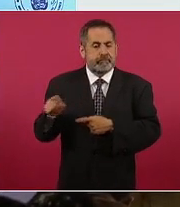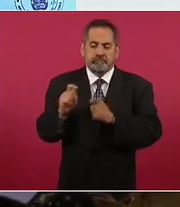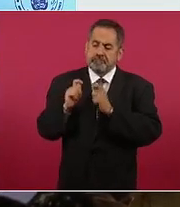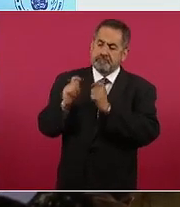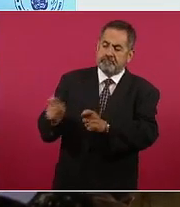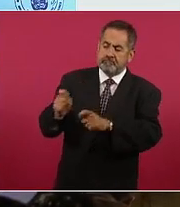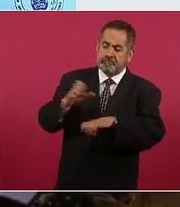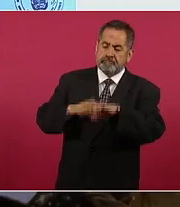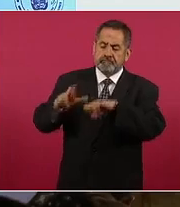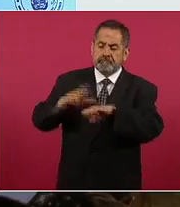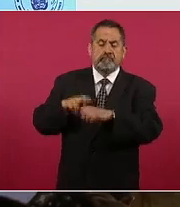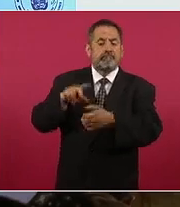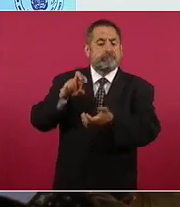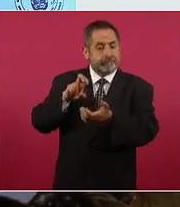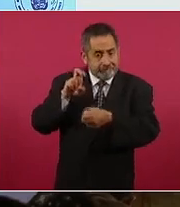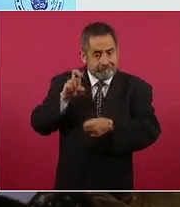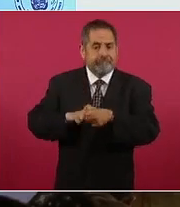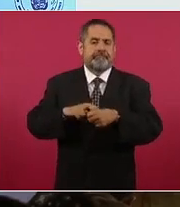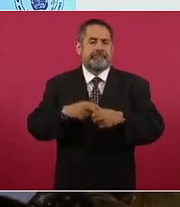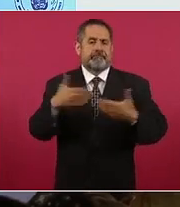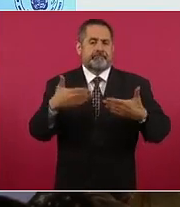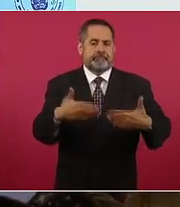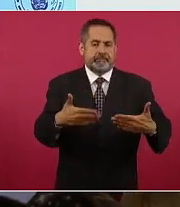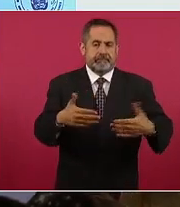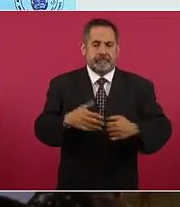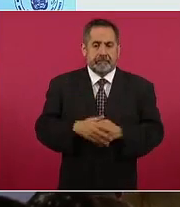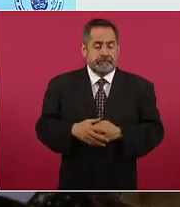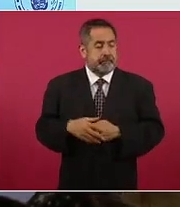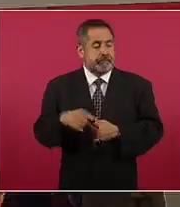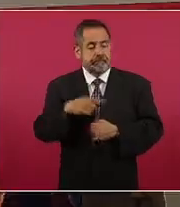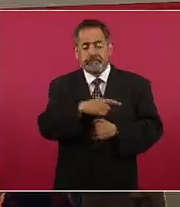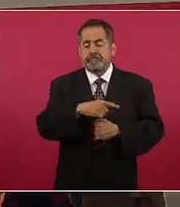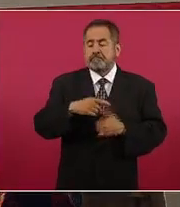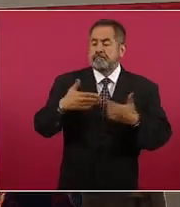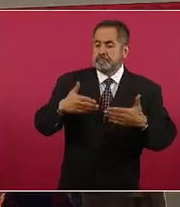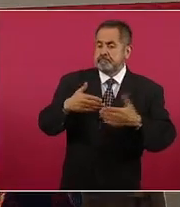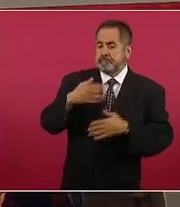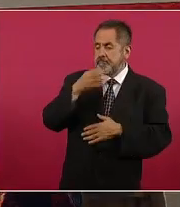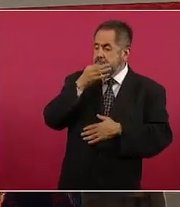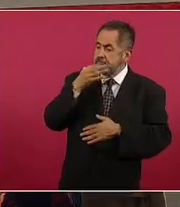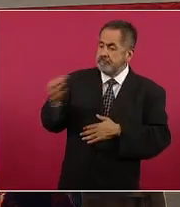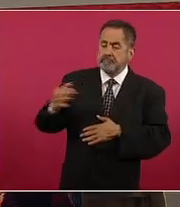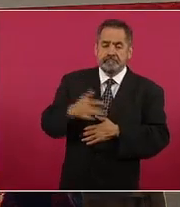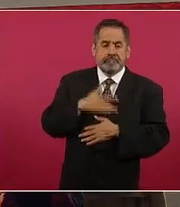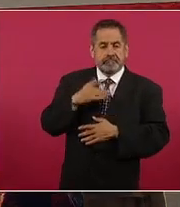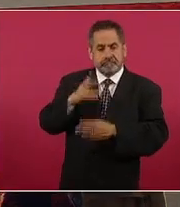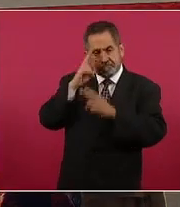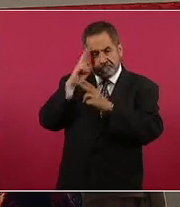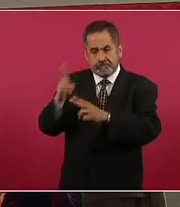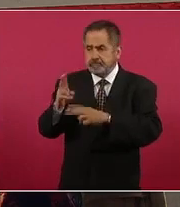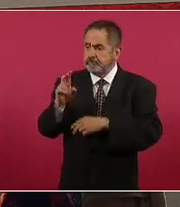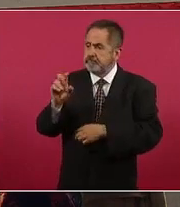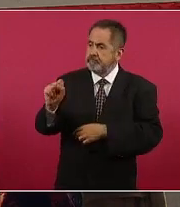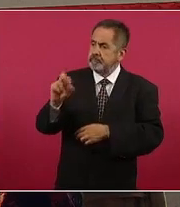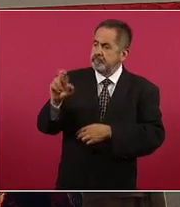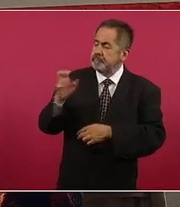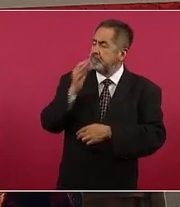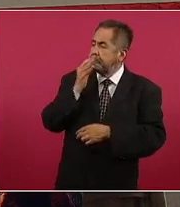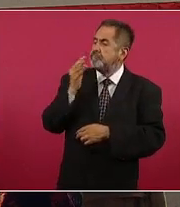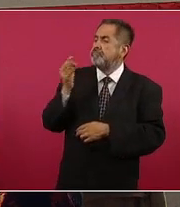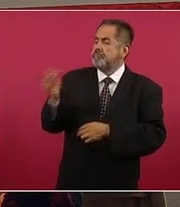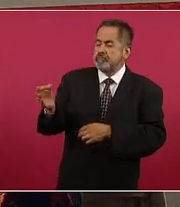Mexicanos en la República de Panamá. El Ministerio de Relaciones Exteriores tiene a bien comunicar a la Honorable Secretaría de Relaciones Exteriores